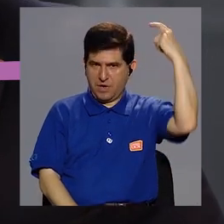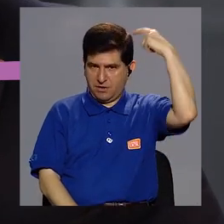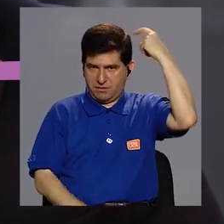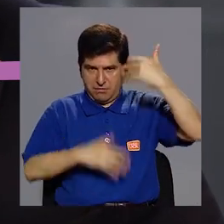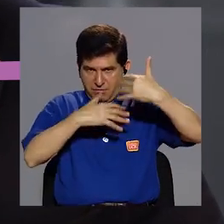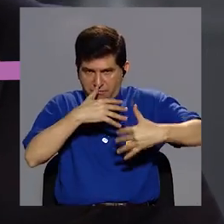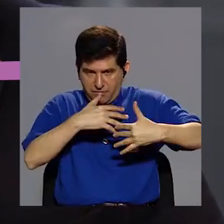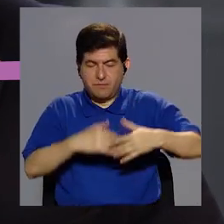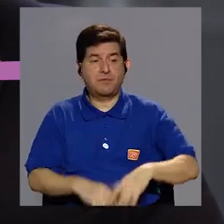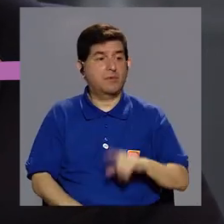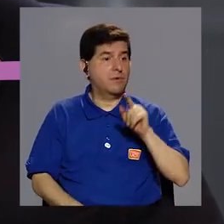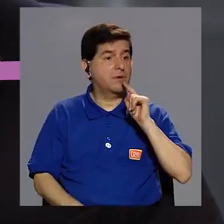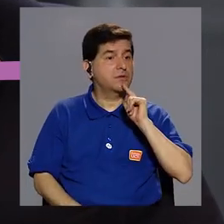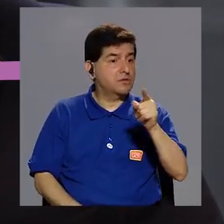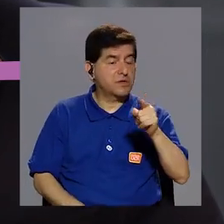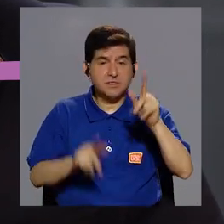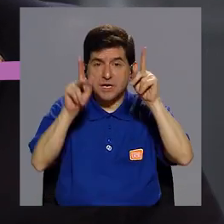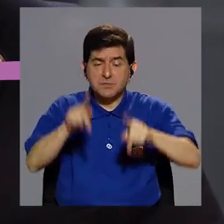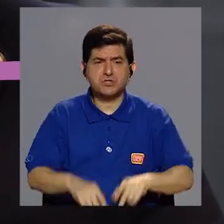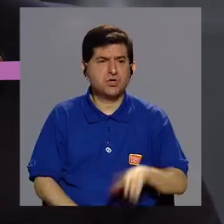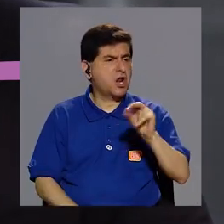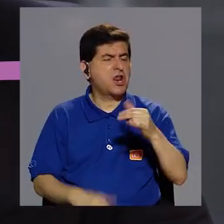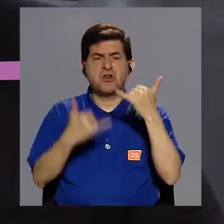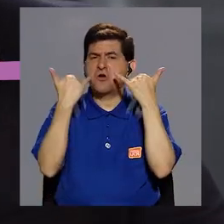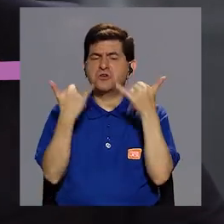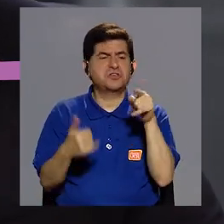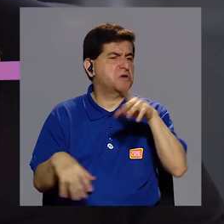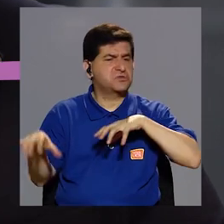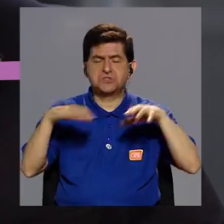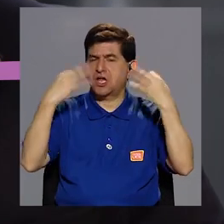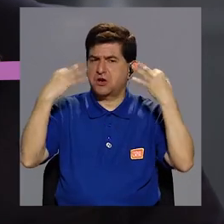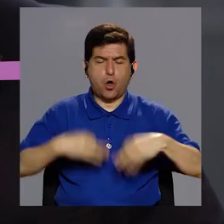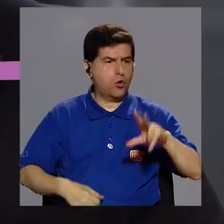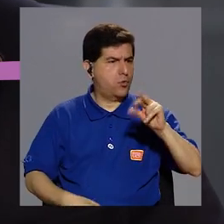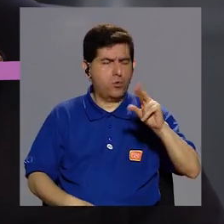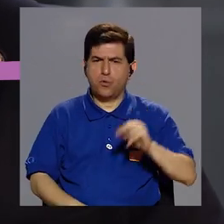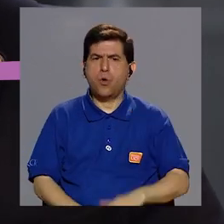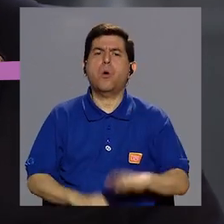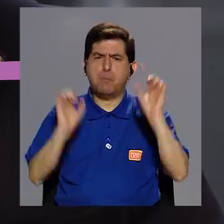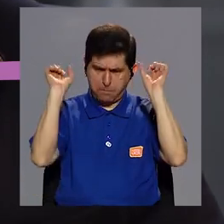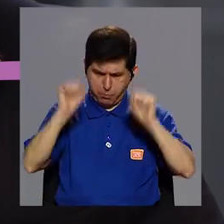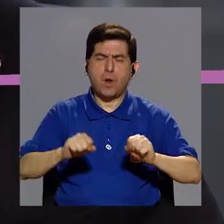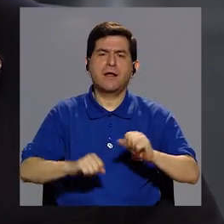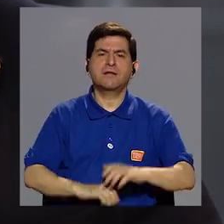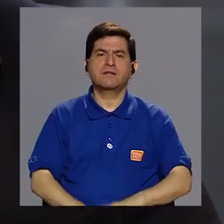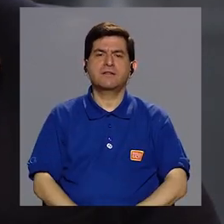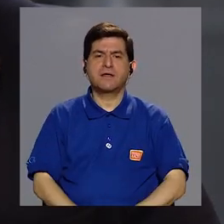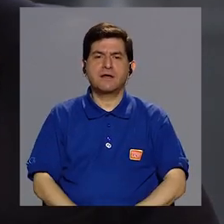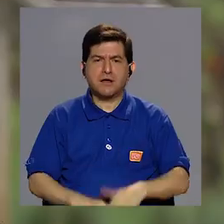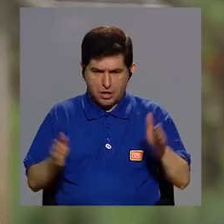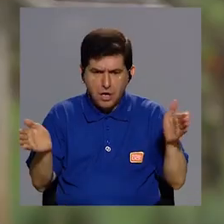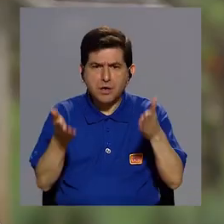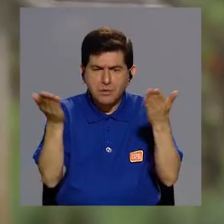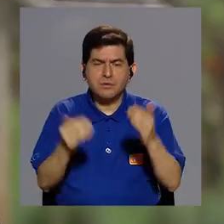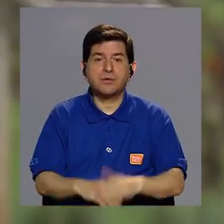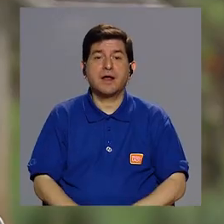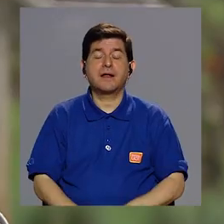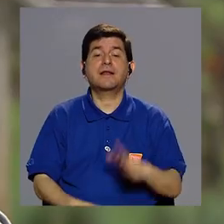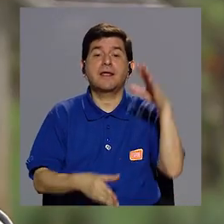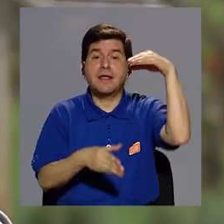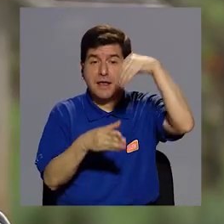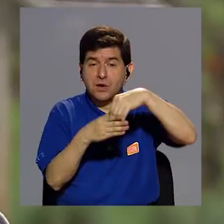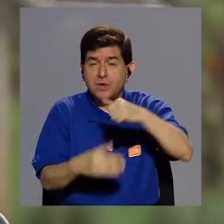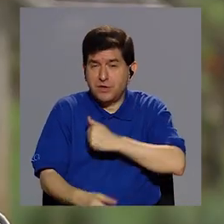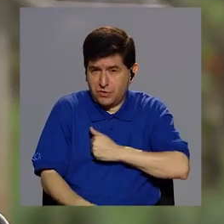Entonces, son personas que no les vamos a decir, no, usted de en adelante ya no va a hacer actividad física. Por supuesto que pueden hacerlo. Más bien que inventar eso.